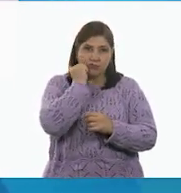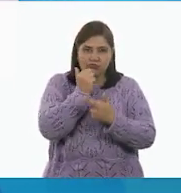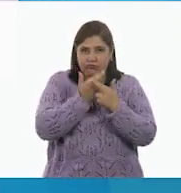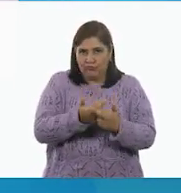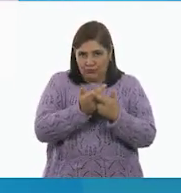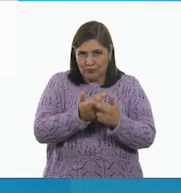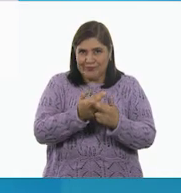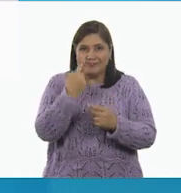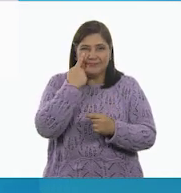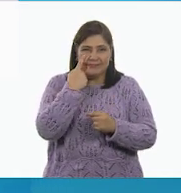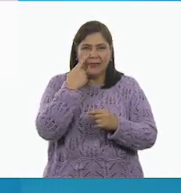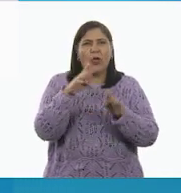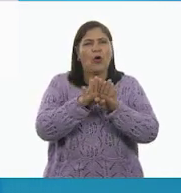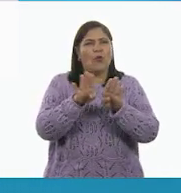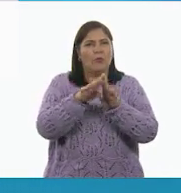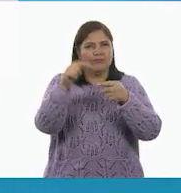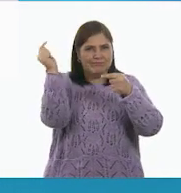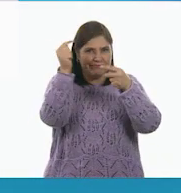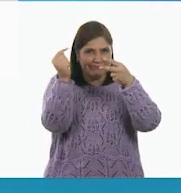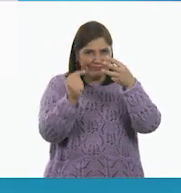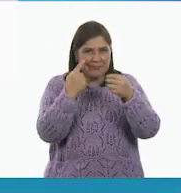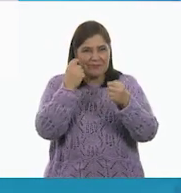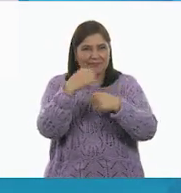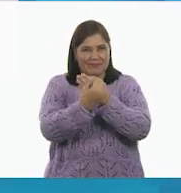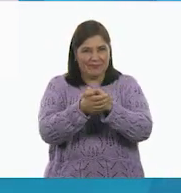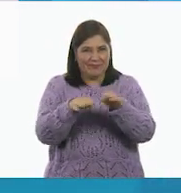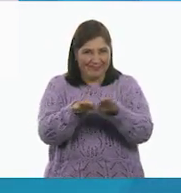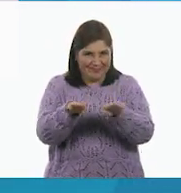Vamos a ver cómo hay que lavarnos las manos.